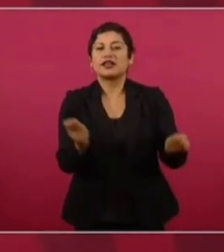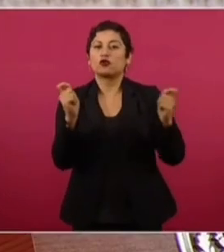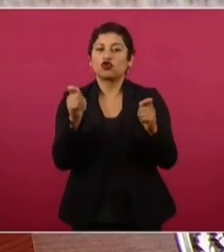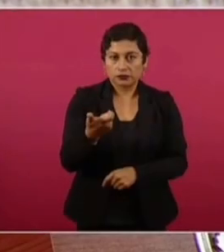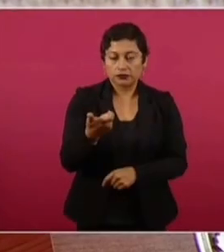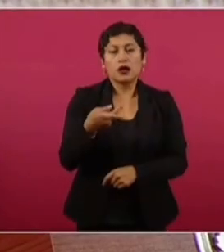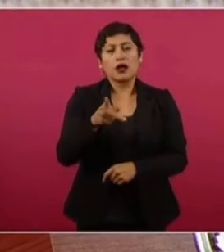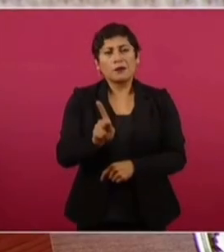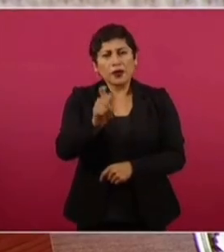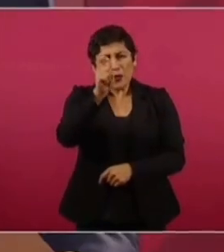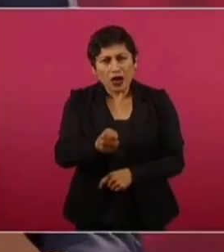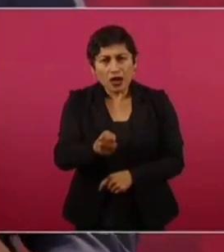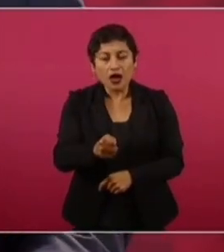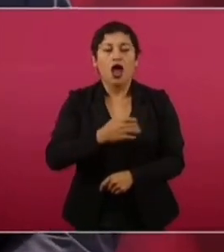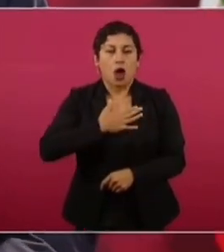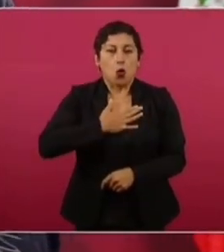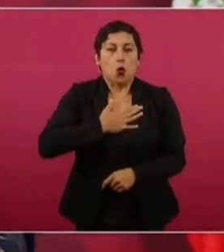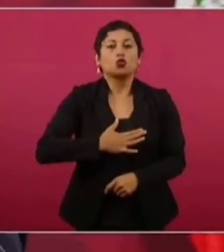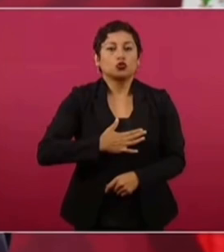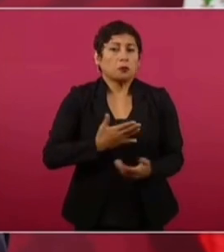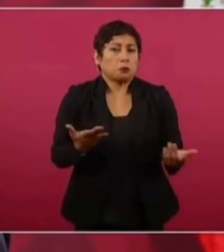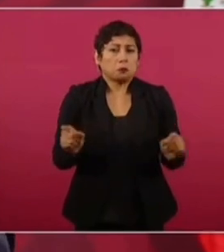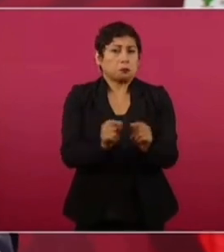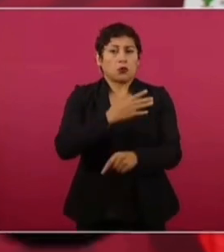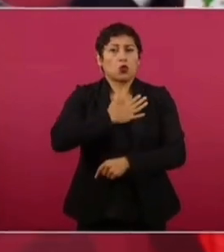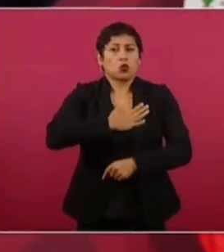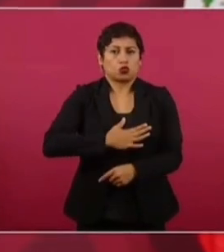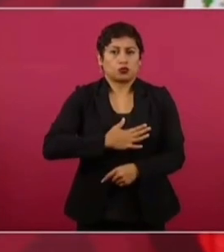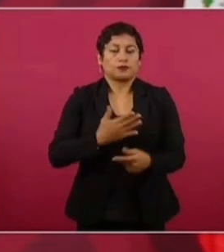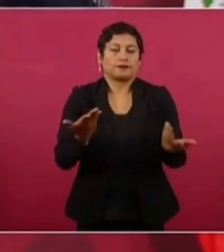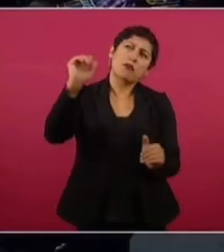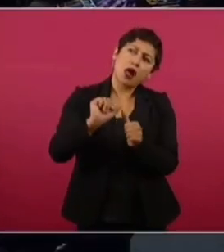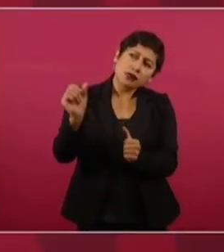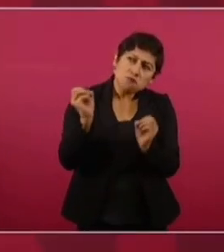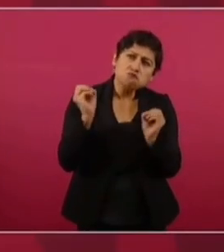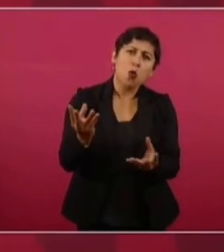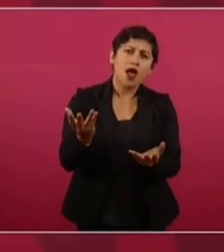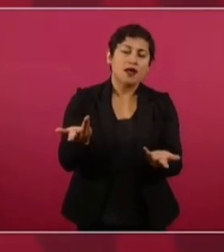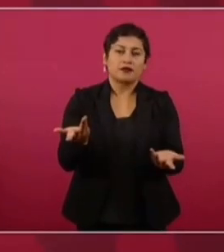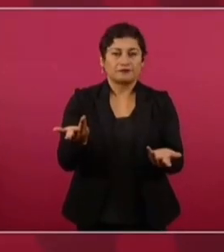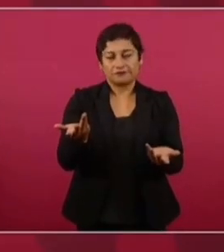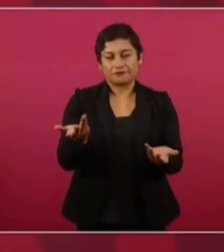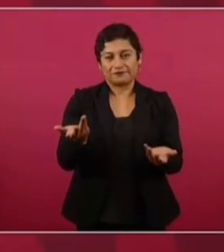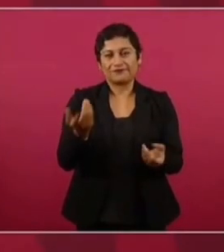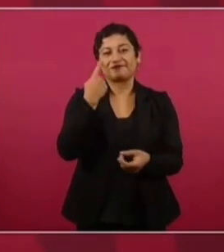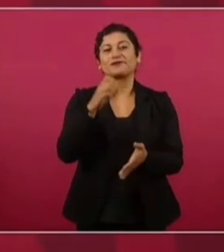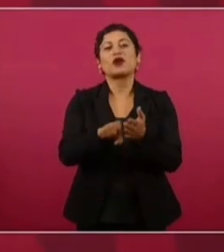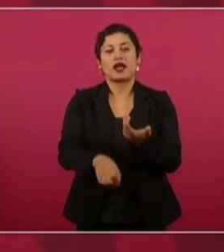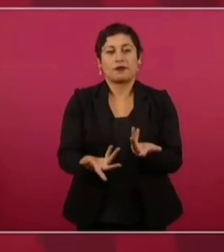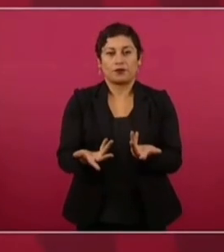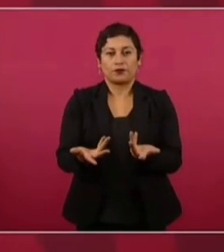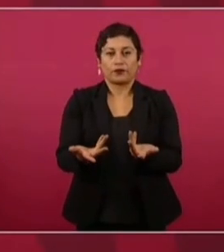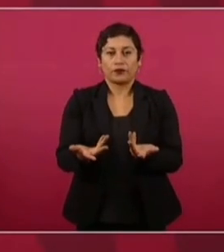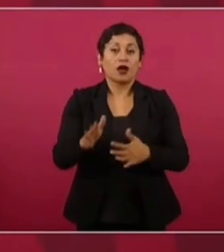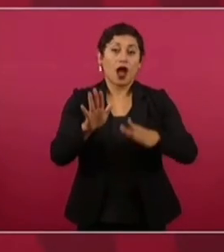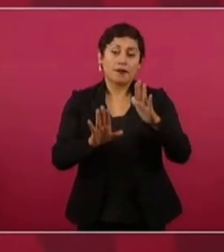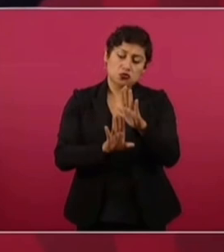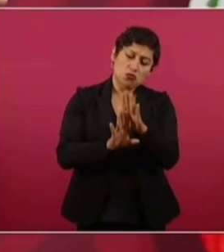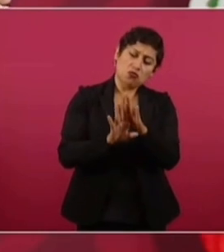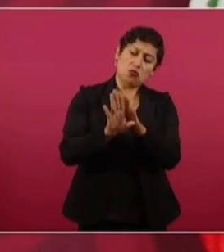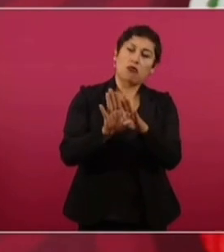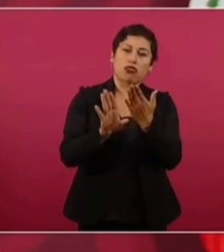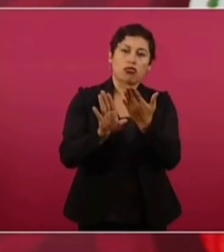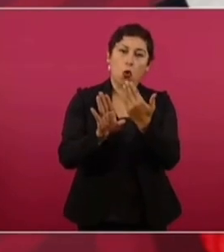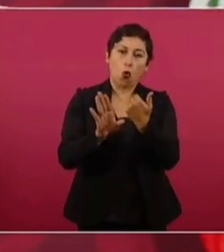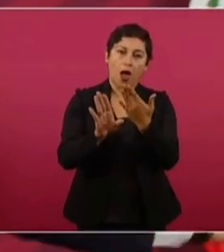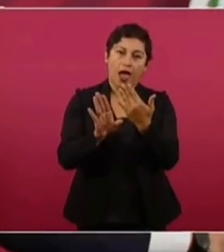Pero es justicia. Entonces, no se trata solo de medir crecimiento. Puede ser que no haya crecimiento con